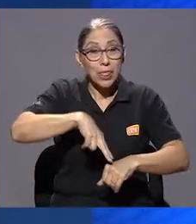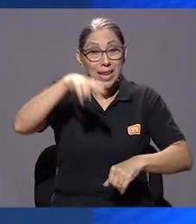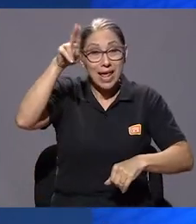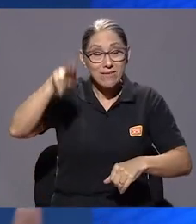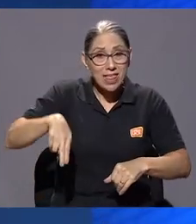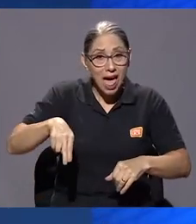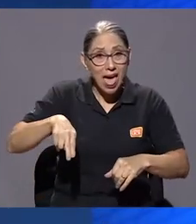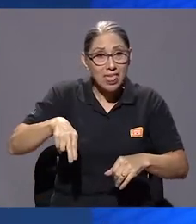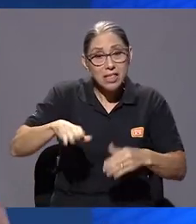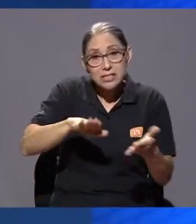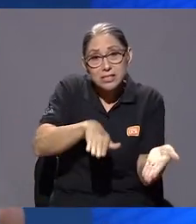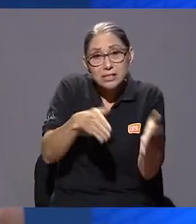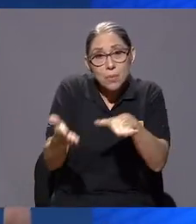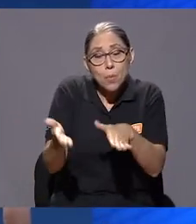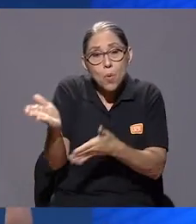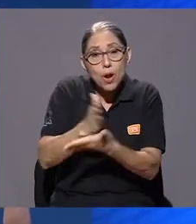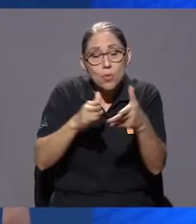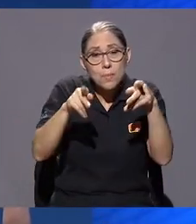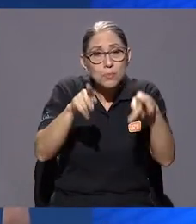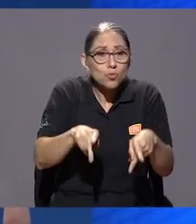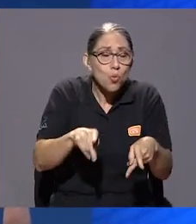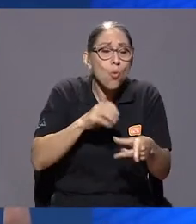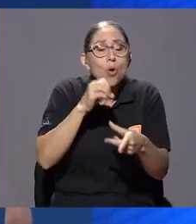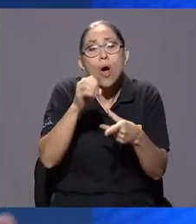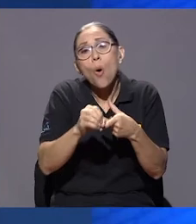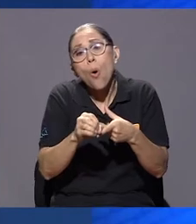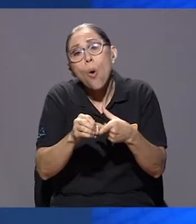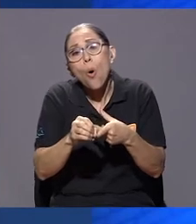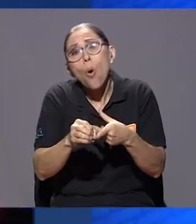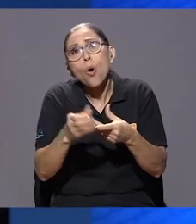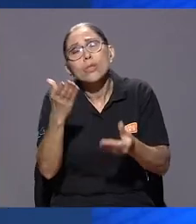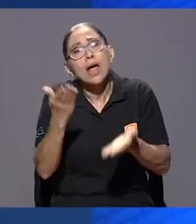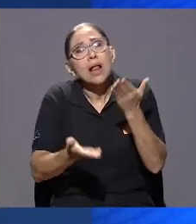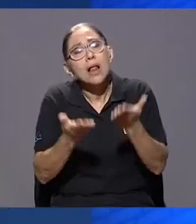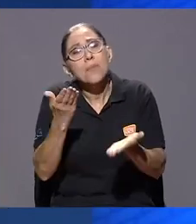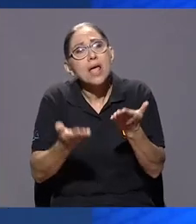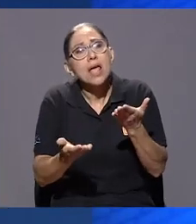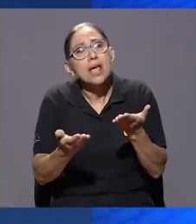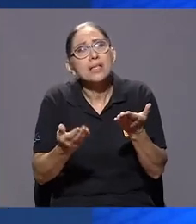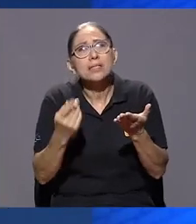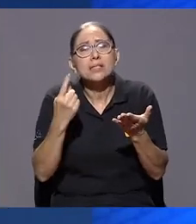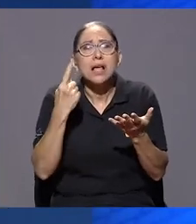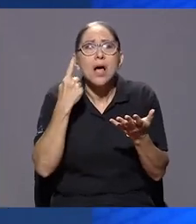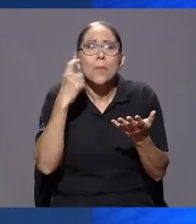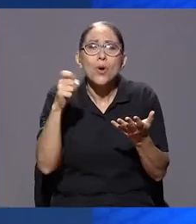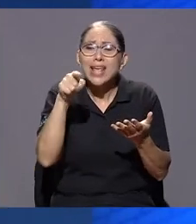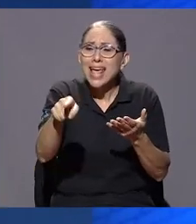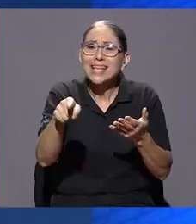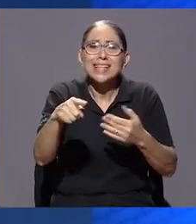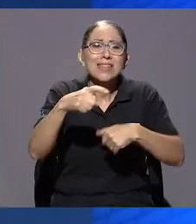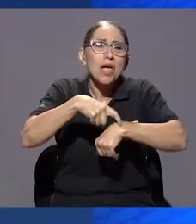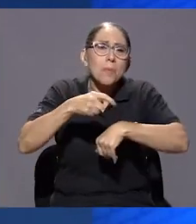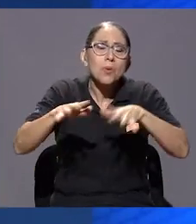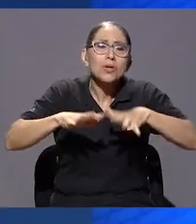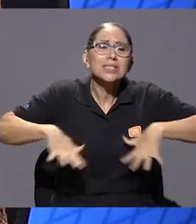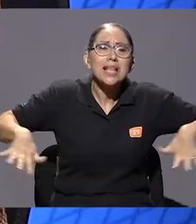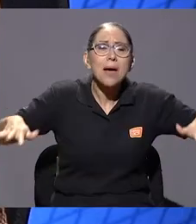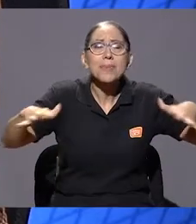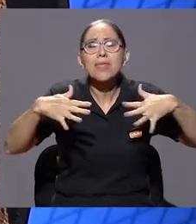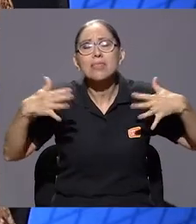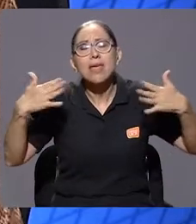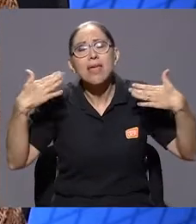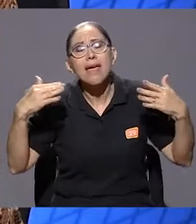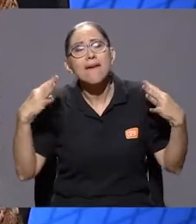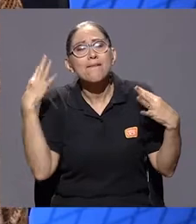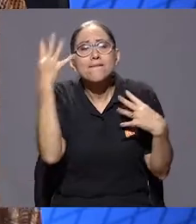no necesariamente porque la persona haya fallecido en esa época, pero es por el ambiente. Sí, y esas son las cosas que no podemos permitirnos,